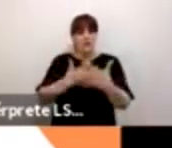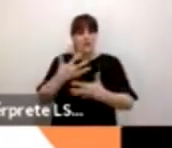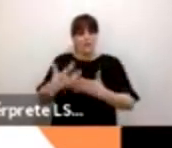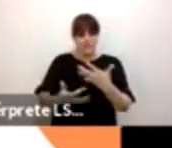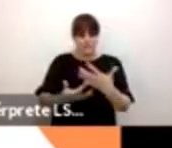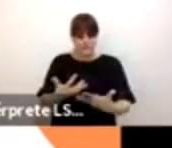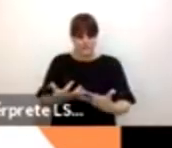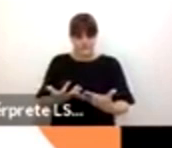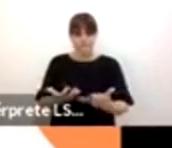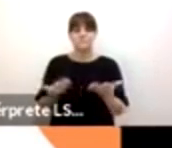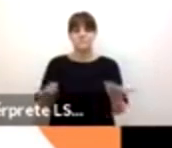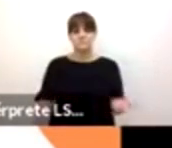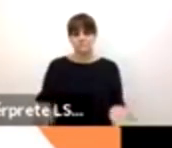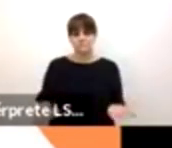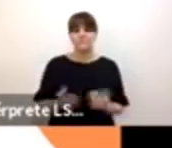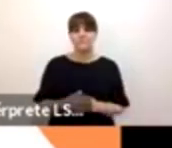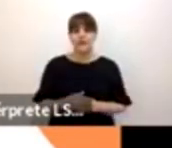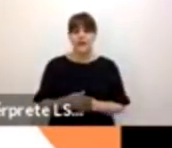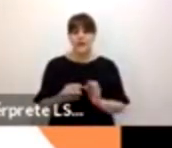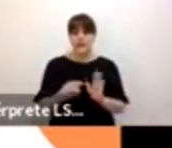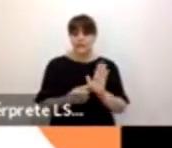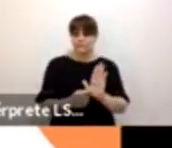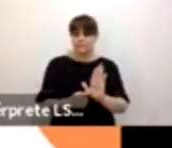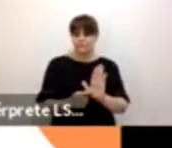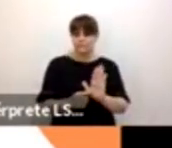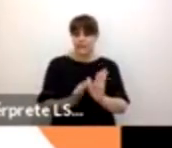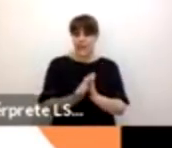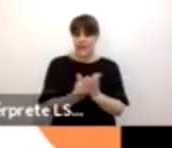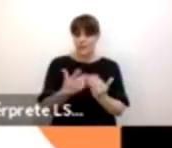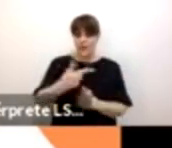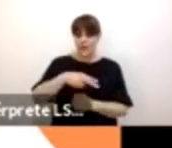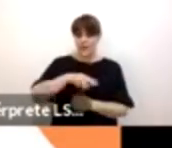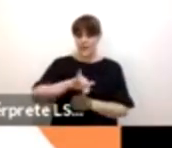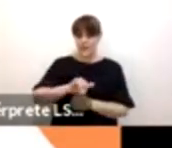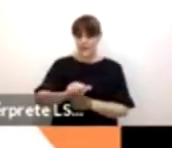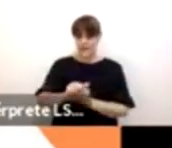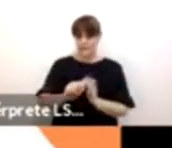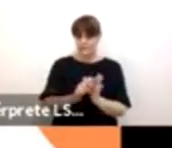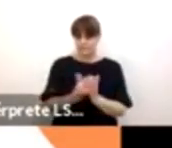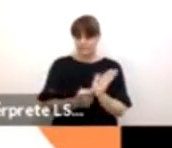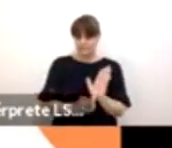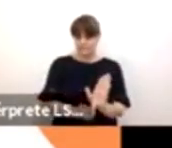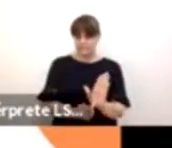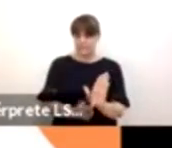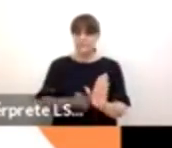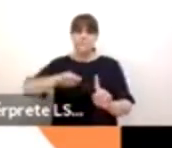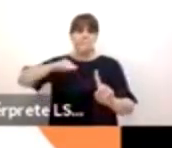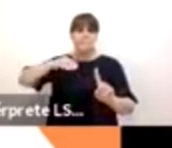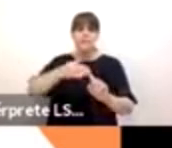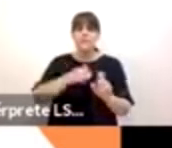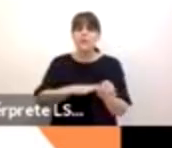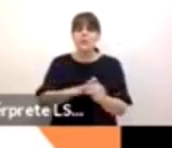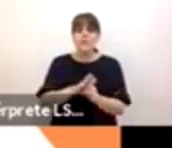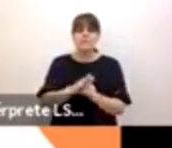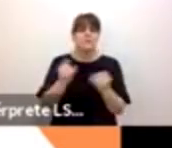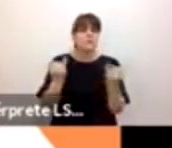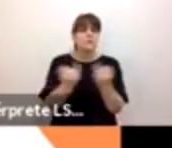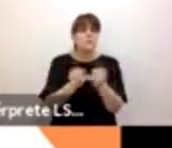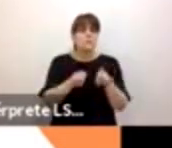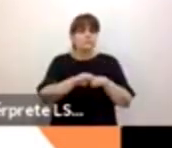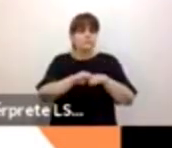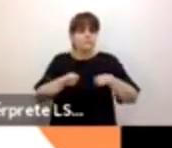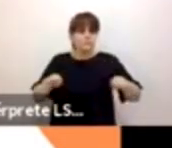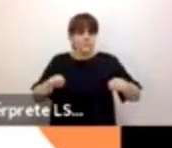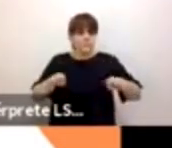Entonces, esta guía y básicamente todo nuestro trabajo está orientado hacia la igualdad. Trabajamos